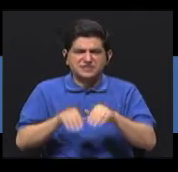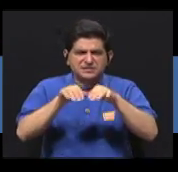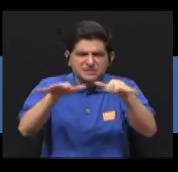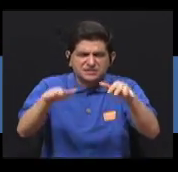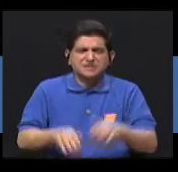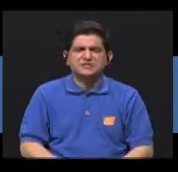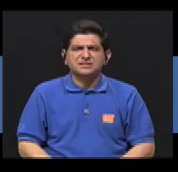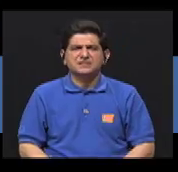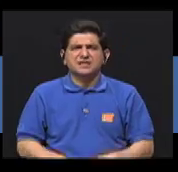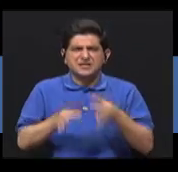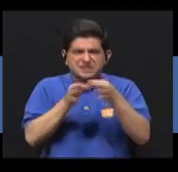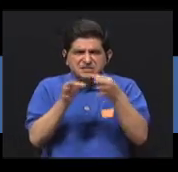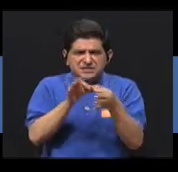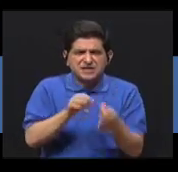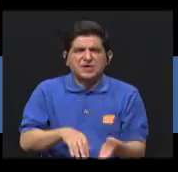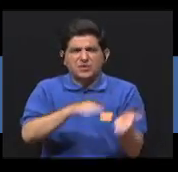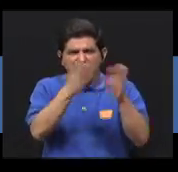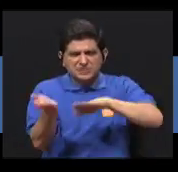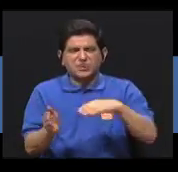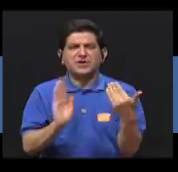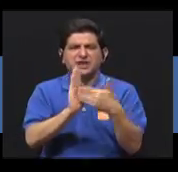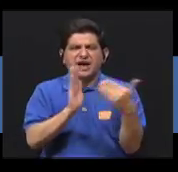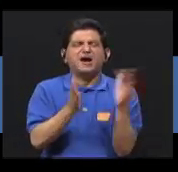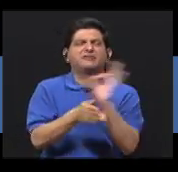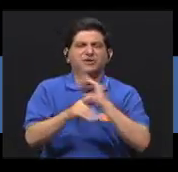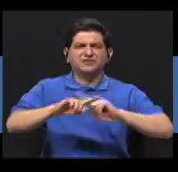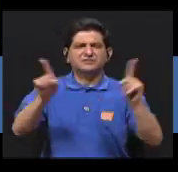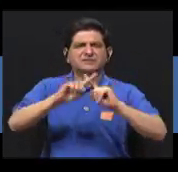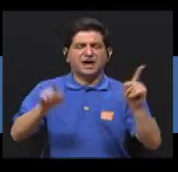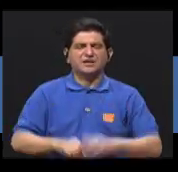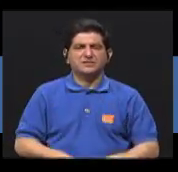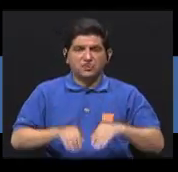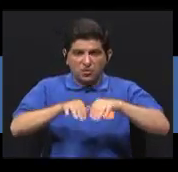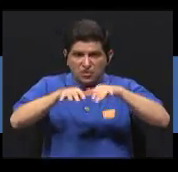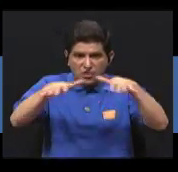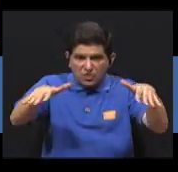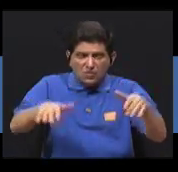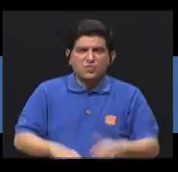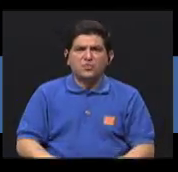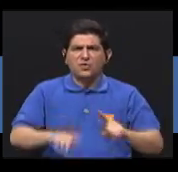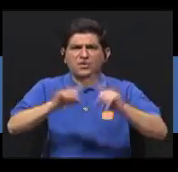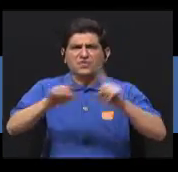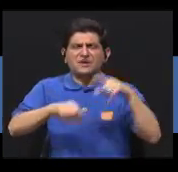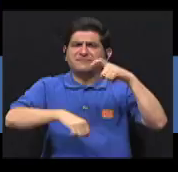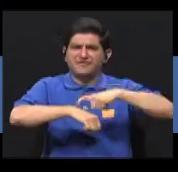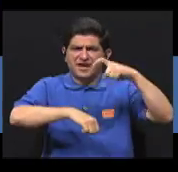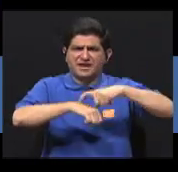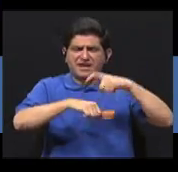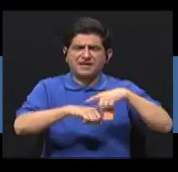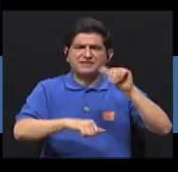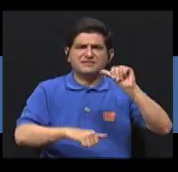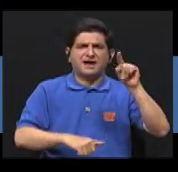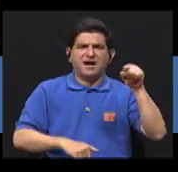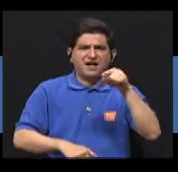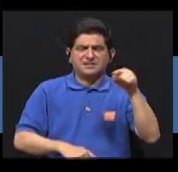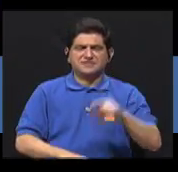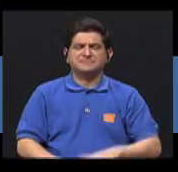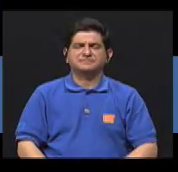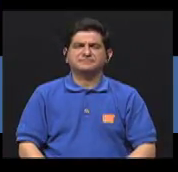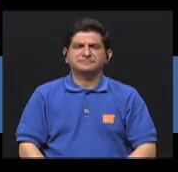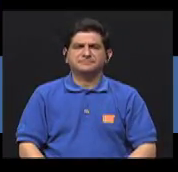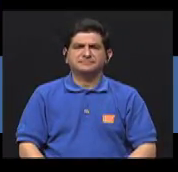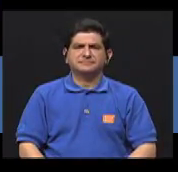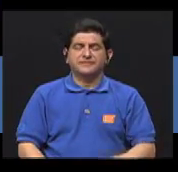matando células y afectando a otras funciones. Esta expansión causa las diferentes etapas de Alzheimer.